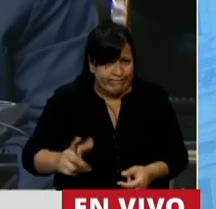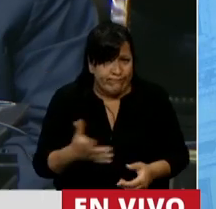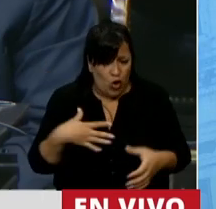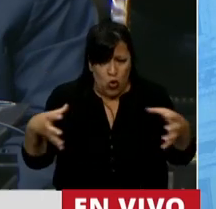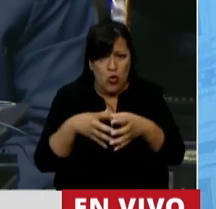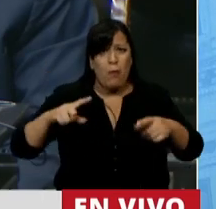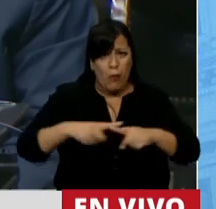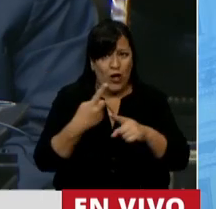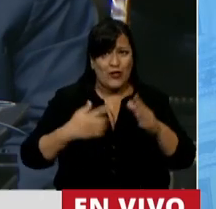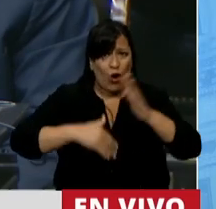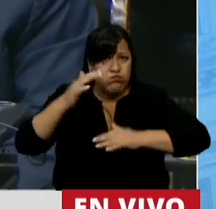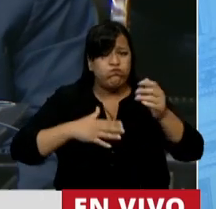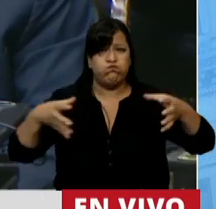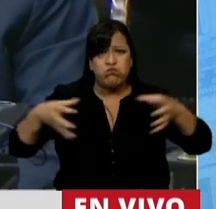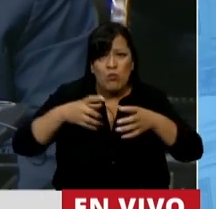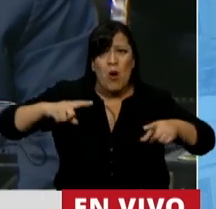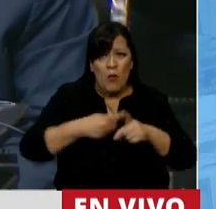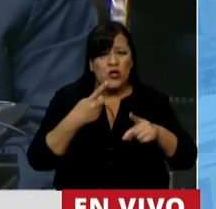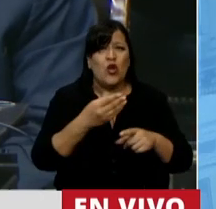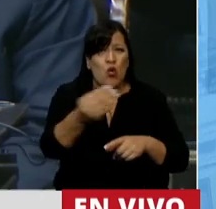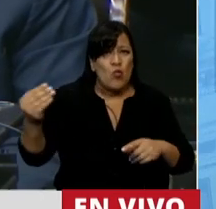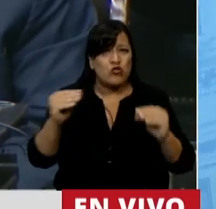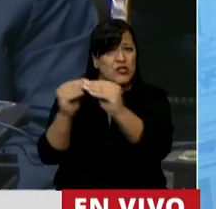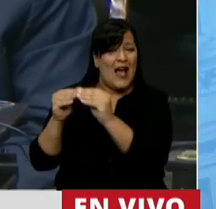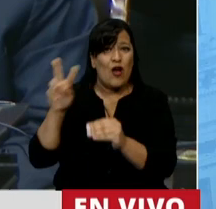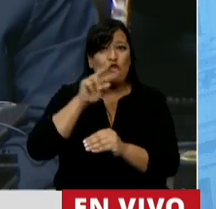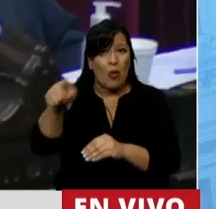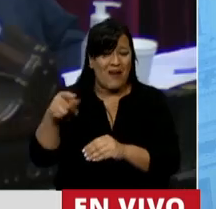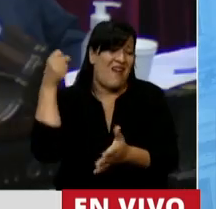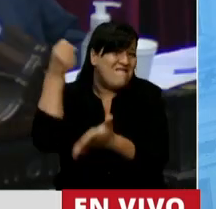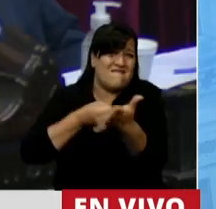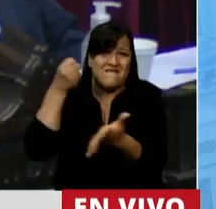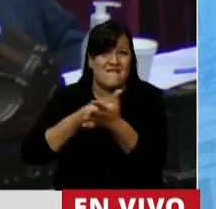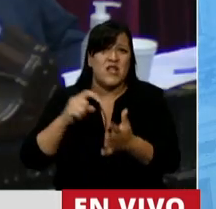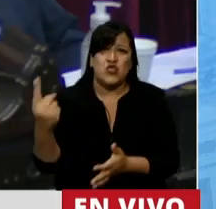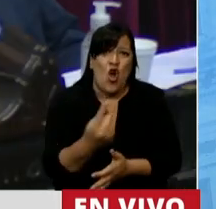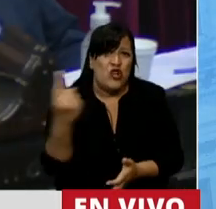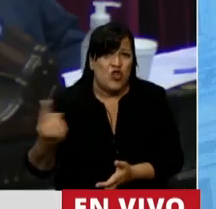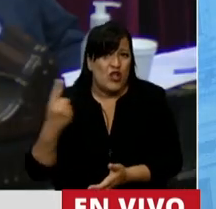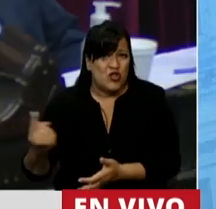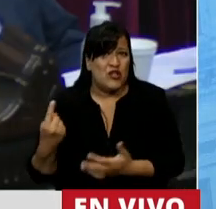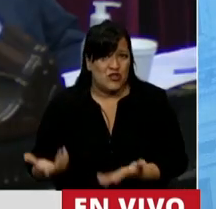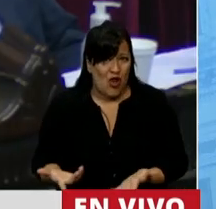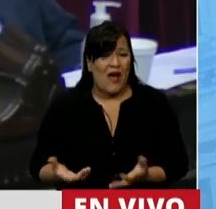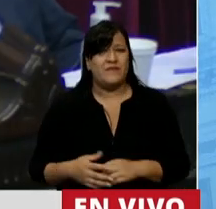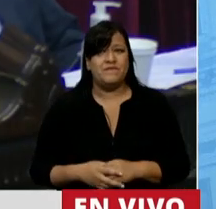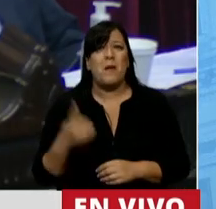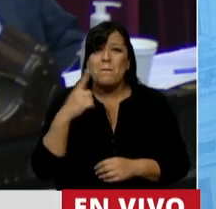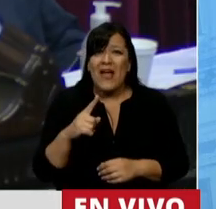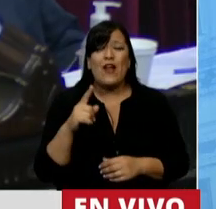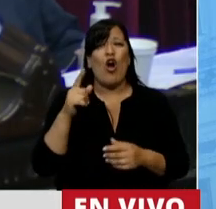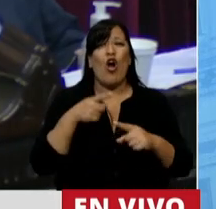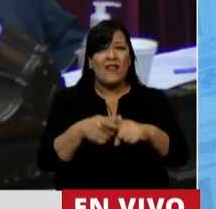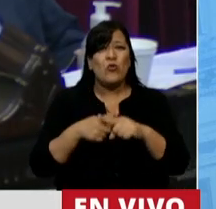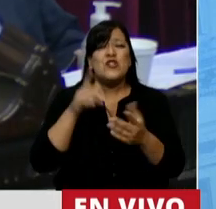político me tuve que construir un partido político donde muchas de estas compañeras la vienen peleando en soledad absoluta. Pero como se trata de